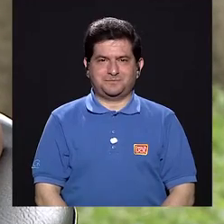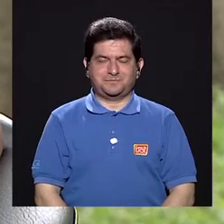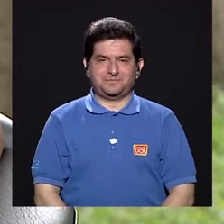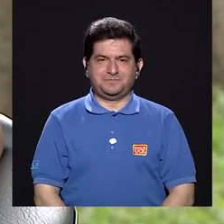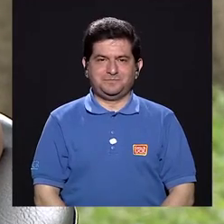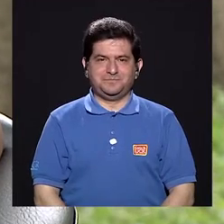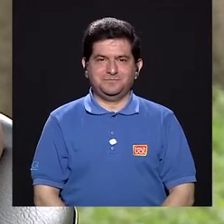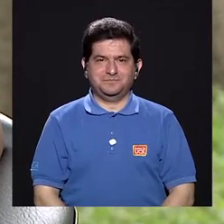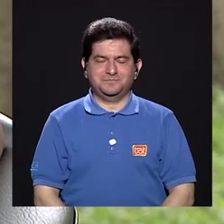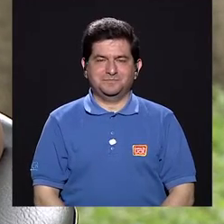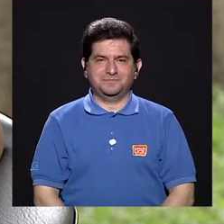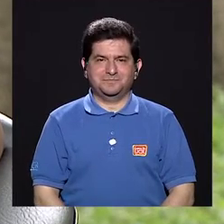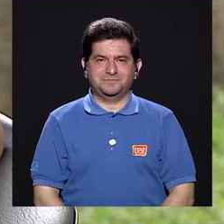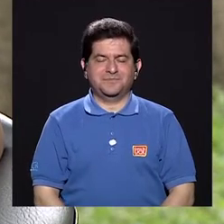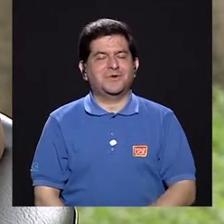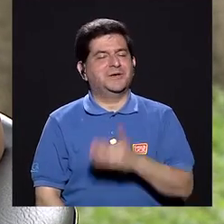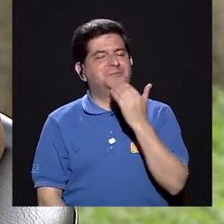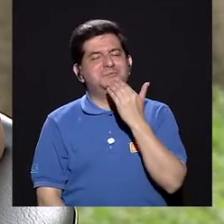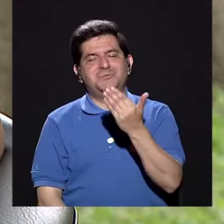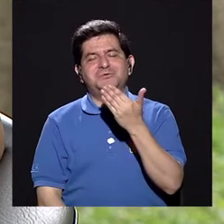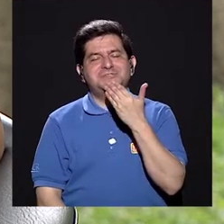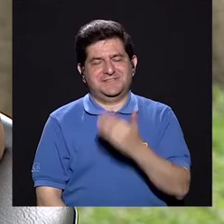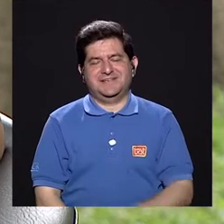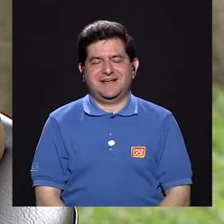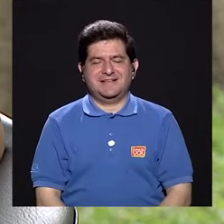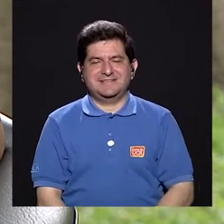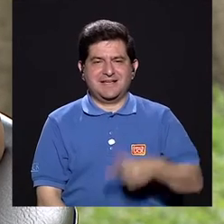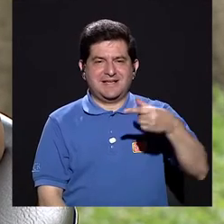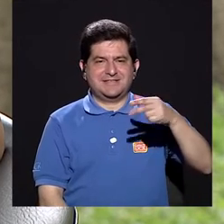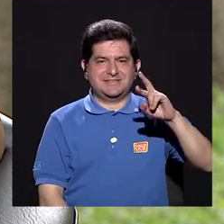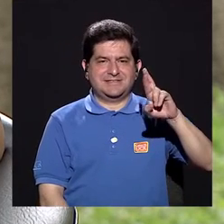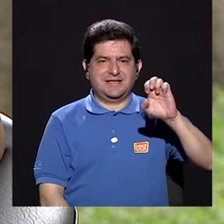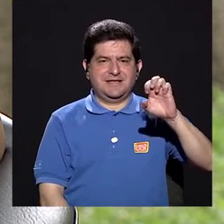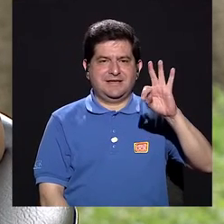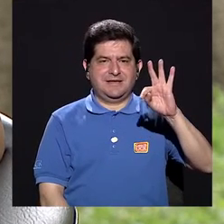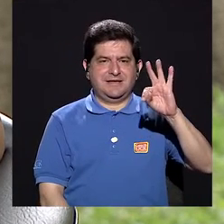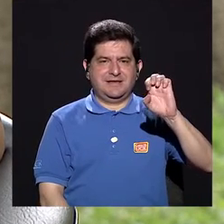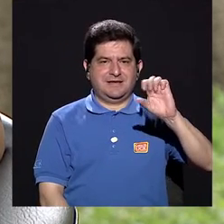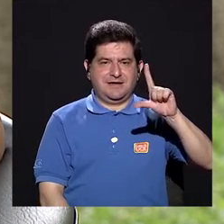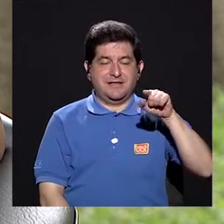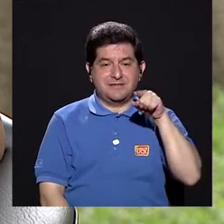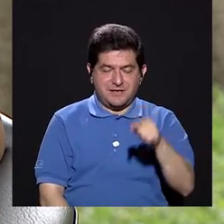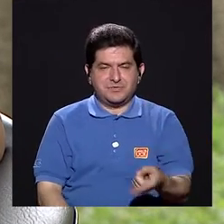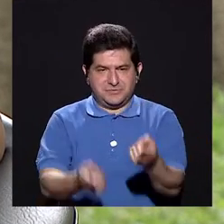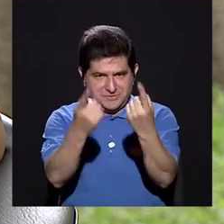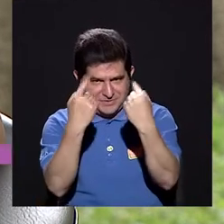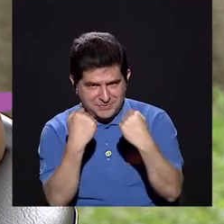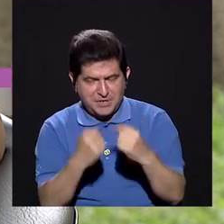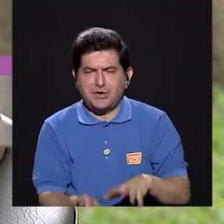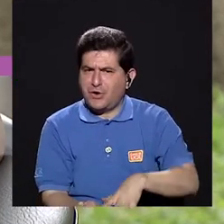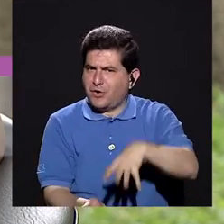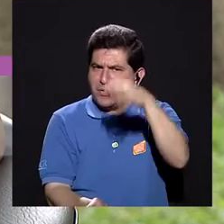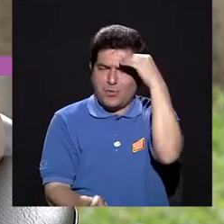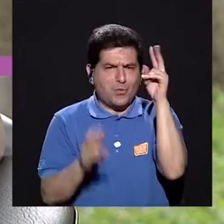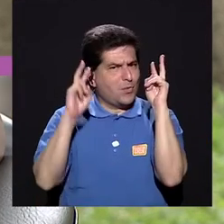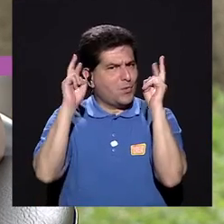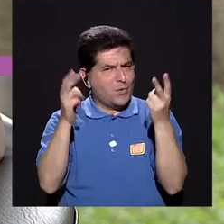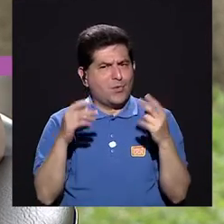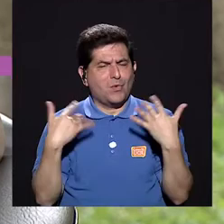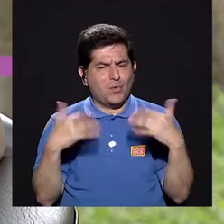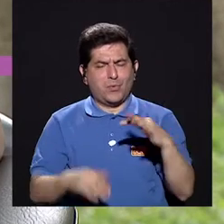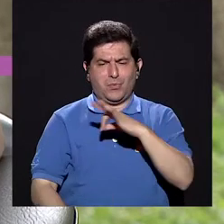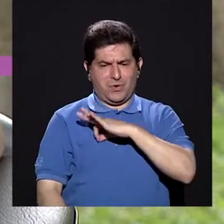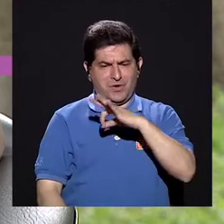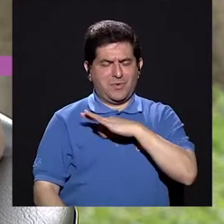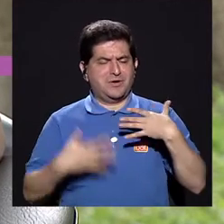Bueno, entonces, agradecerle, Gretel, su presencia aquí. Hemos aprendido de este tema y